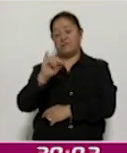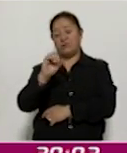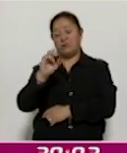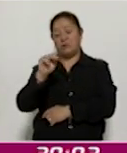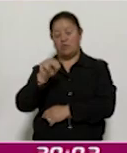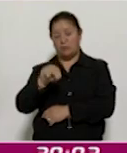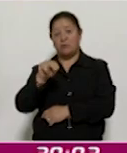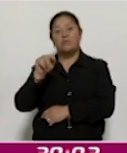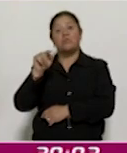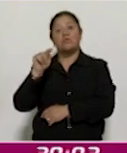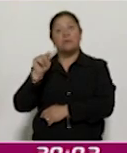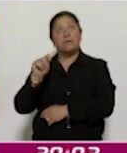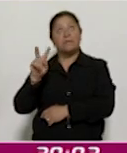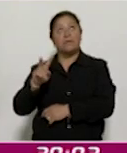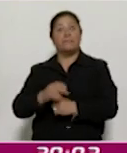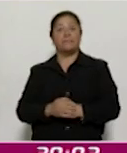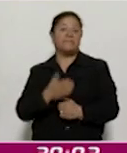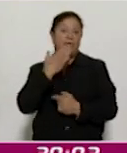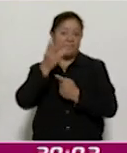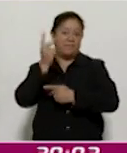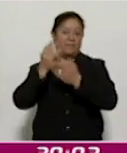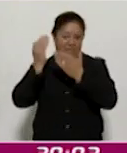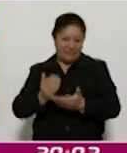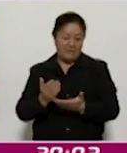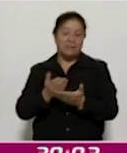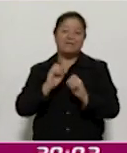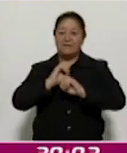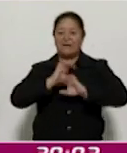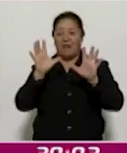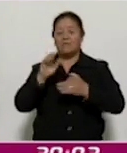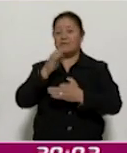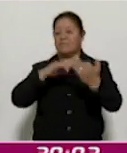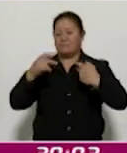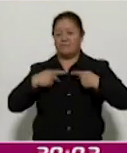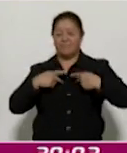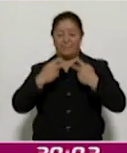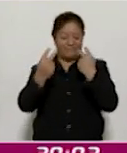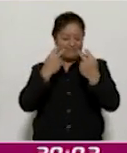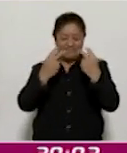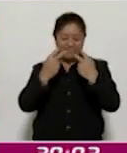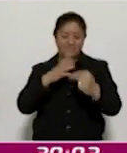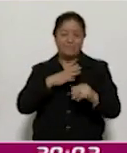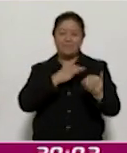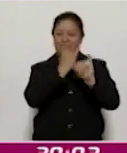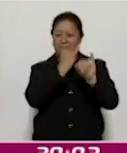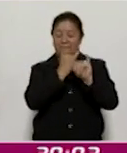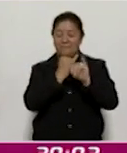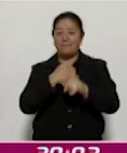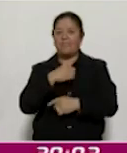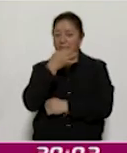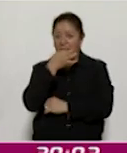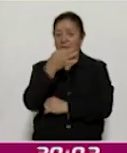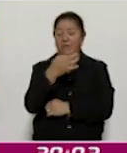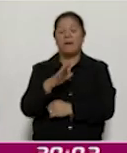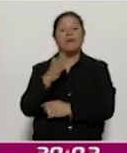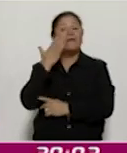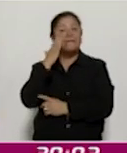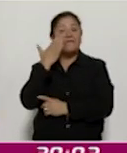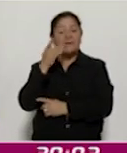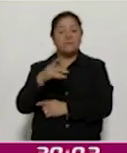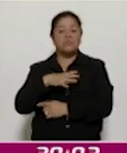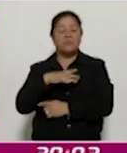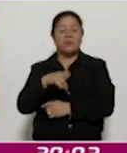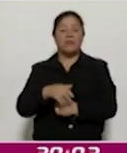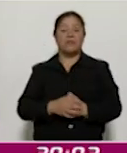Y desde luego sean bienvenidos a aquellas personas que nos ven a través de nuestras redes sociales. Le reiteramos que en Facebook nos